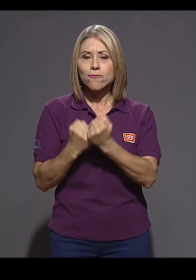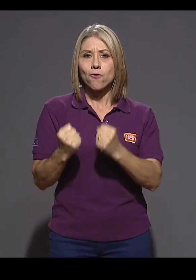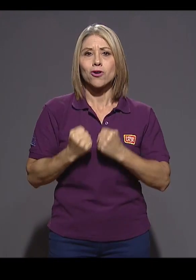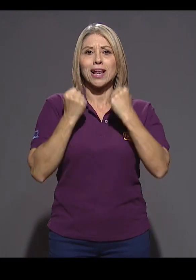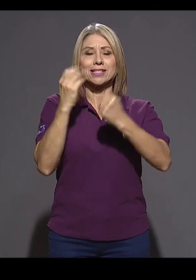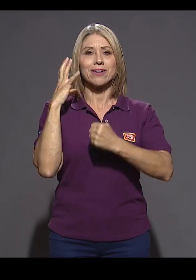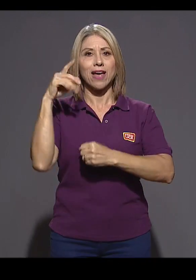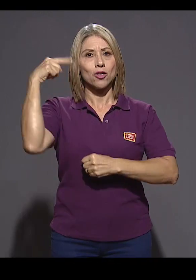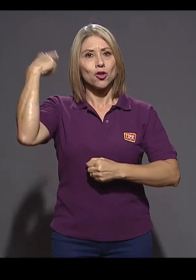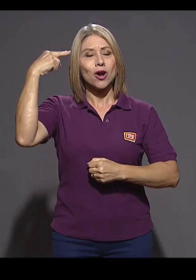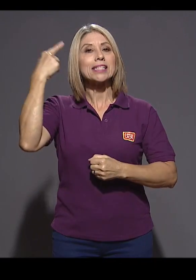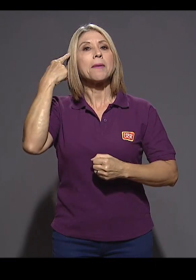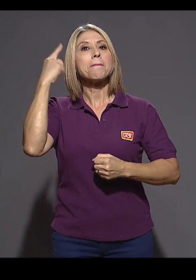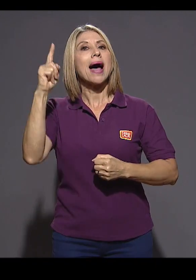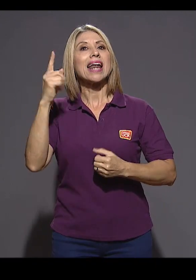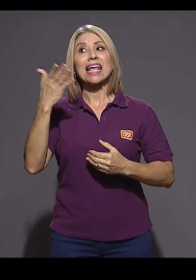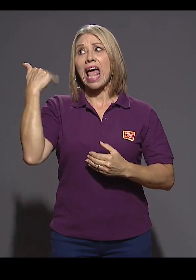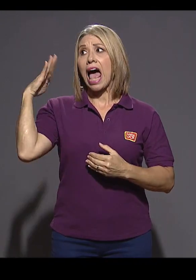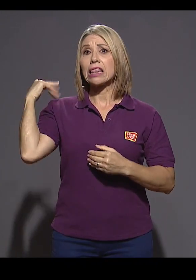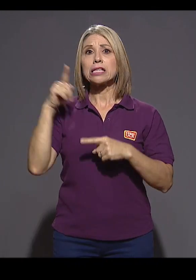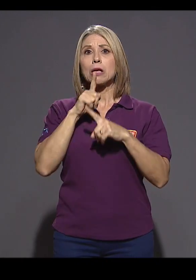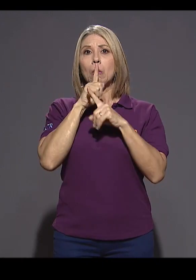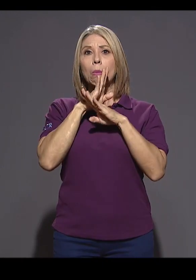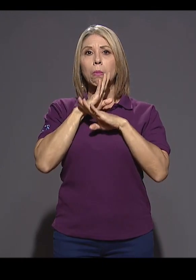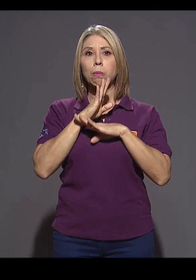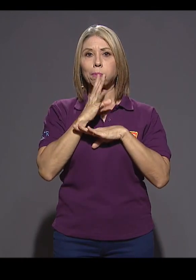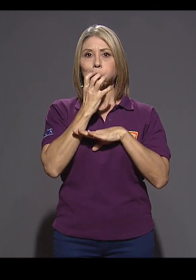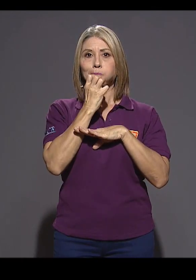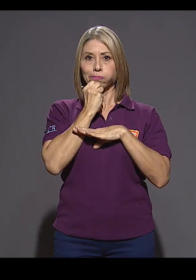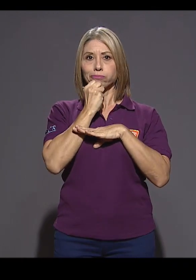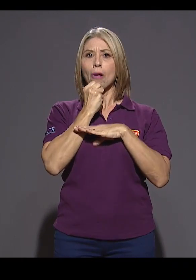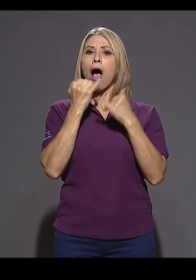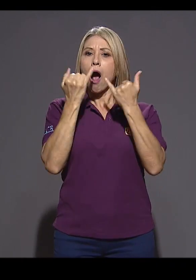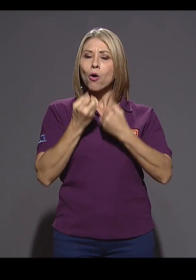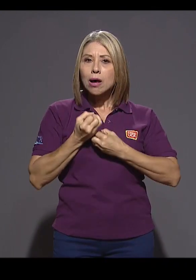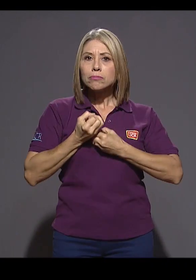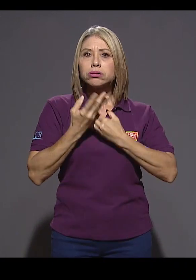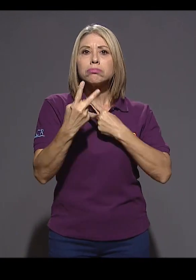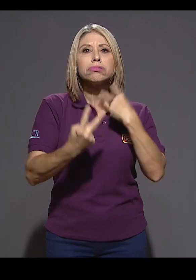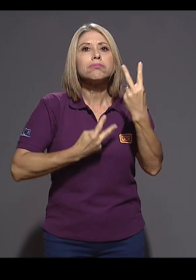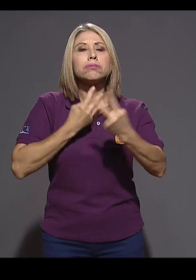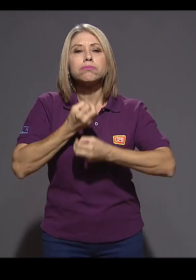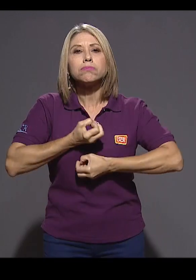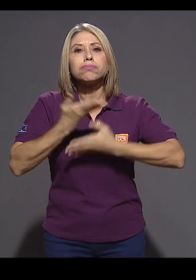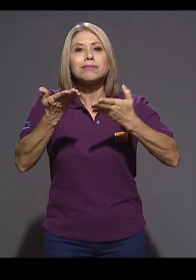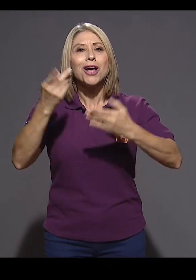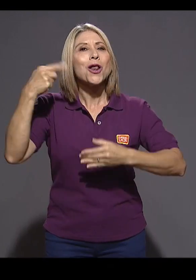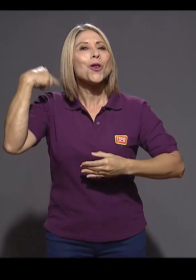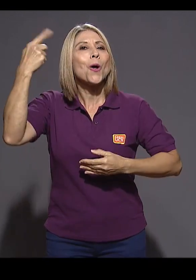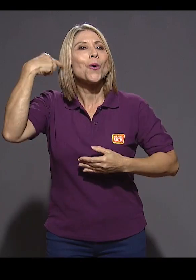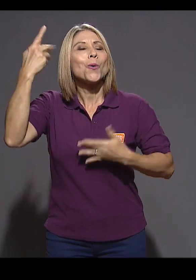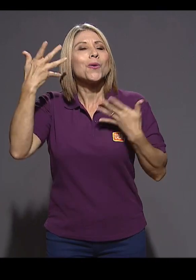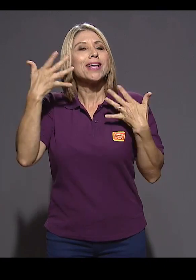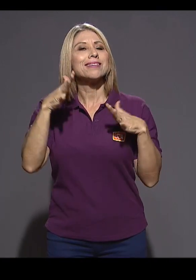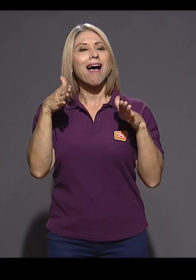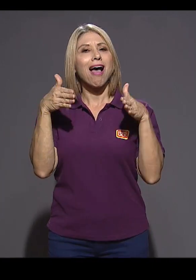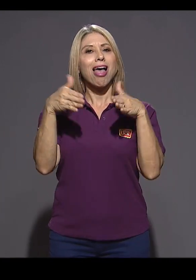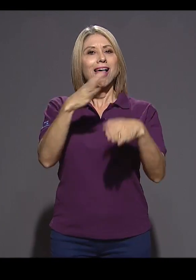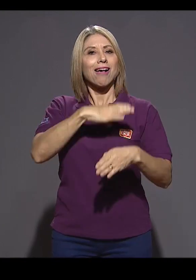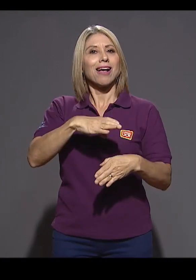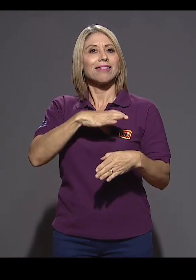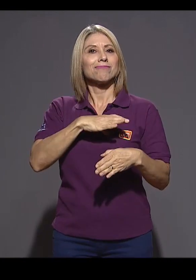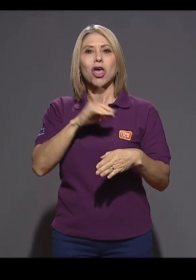para legitimar discursos que han sido acallados históricamente y darle a la locura un tinte despojado de estigmas y exclusión.